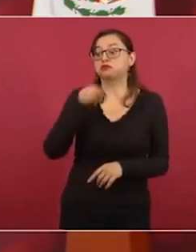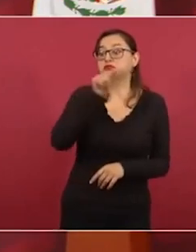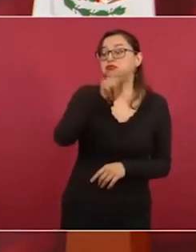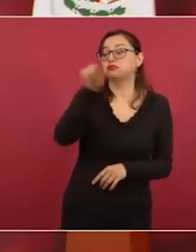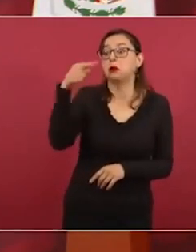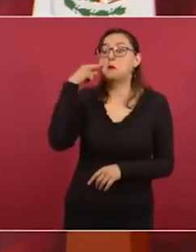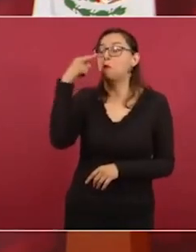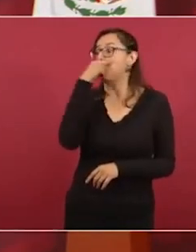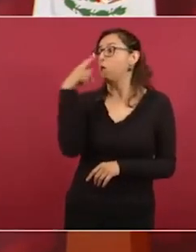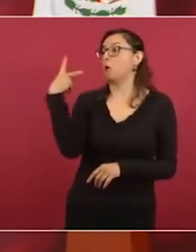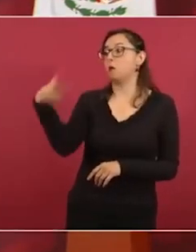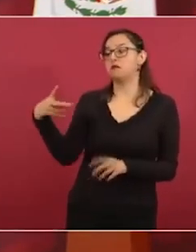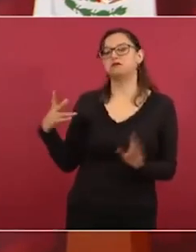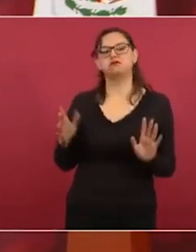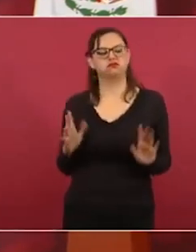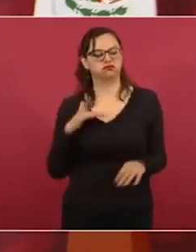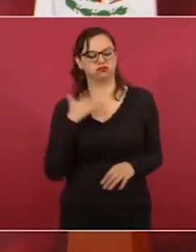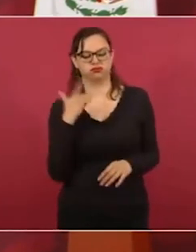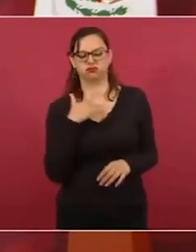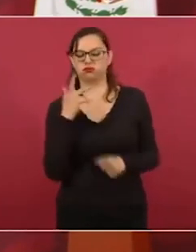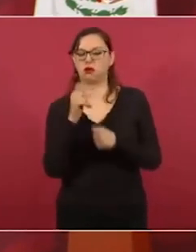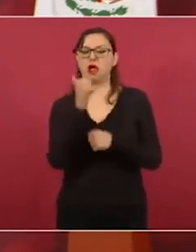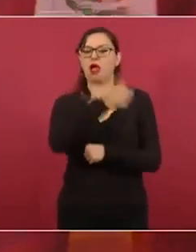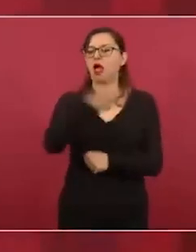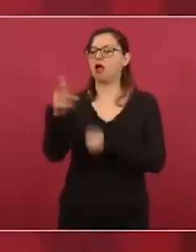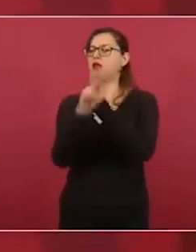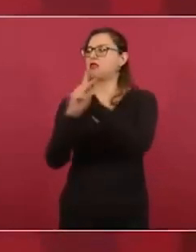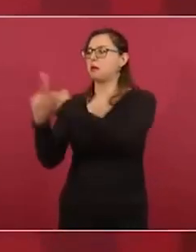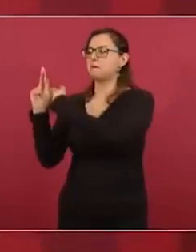su derecho.